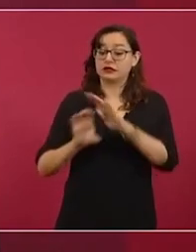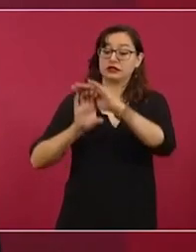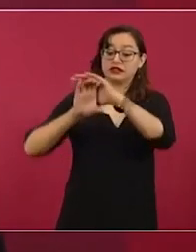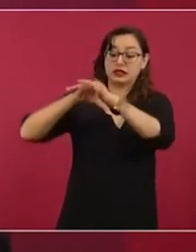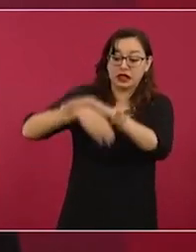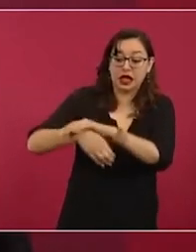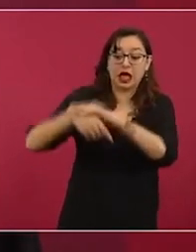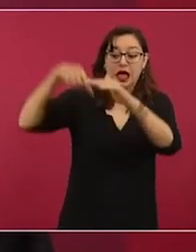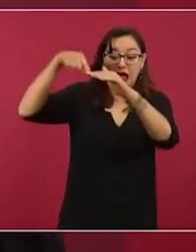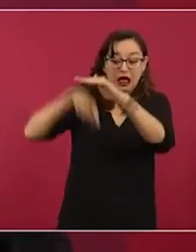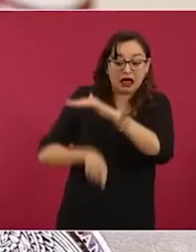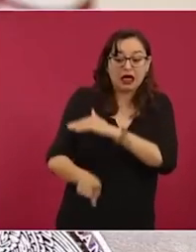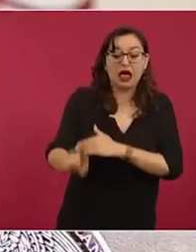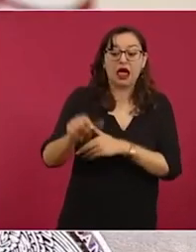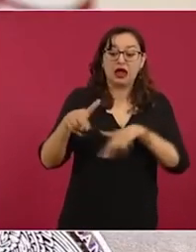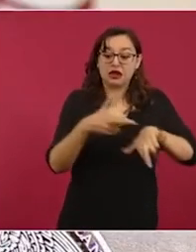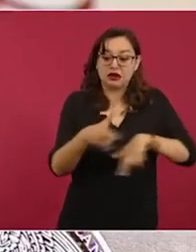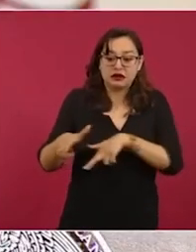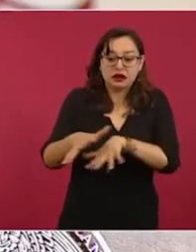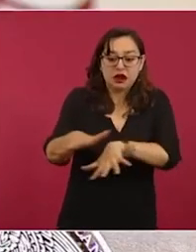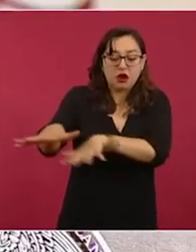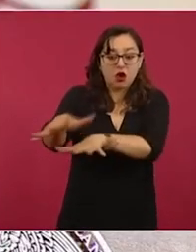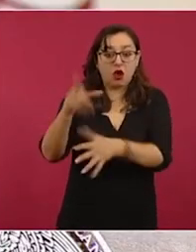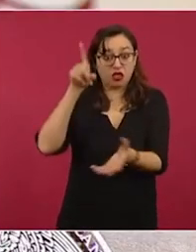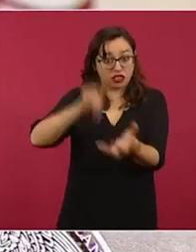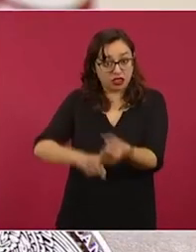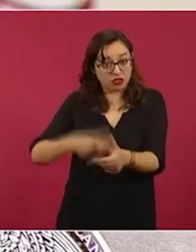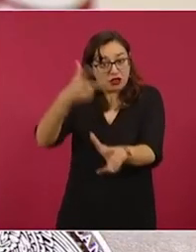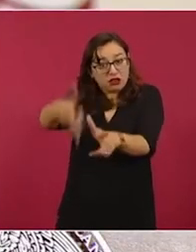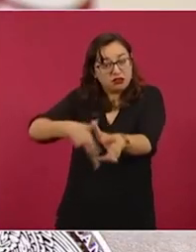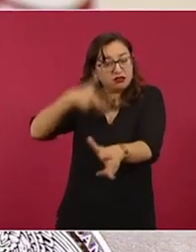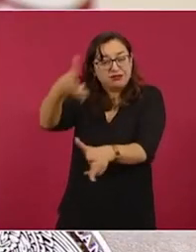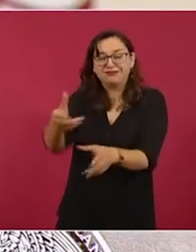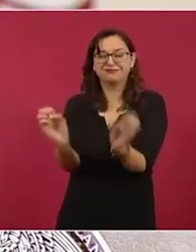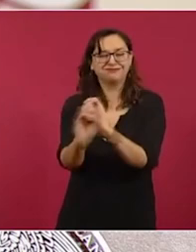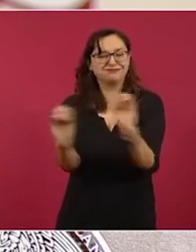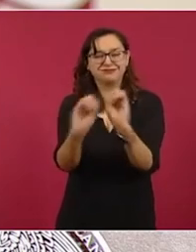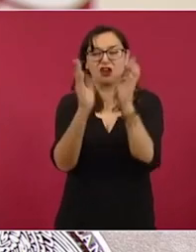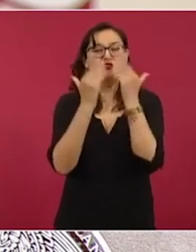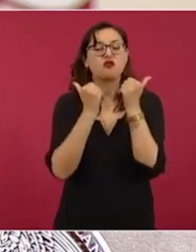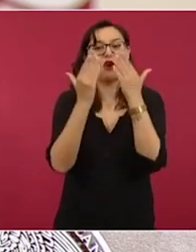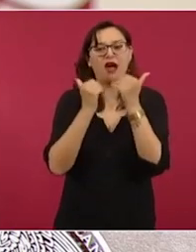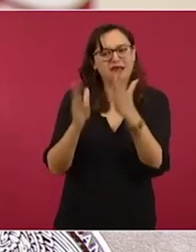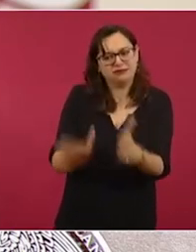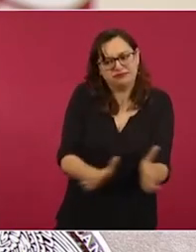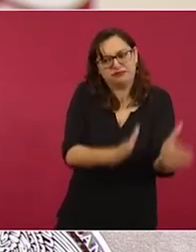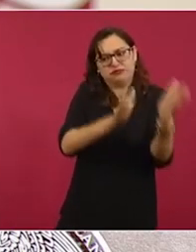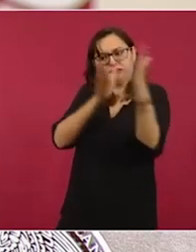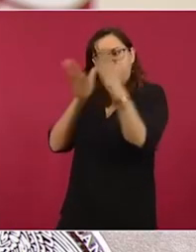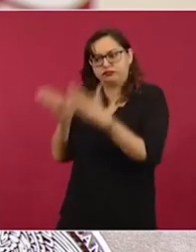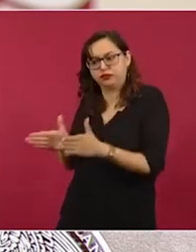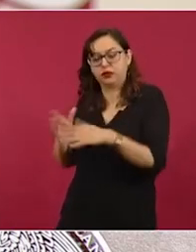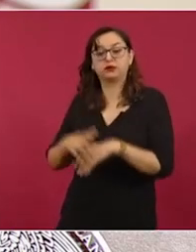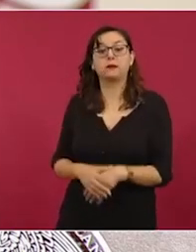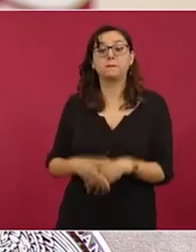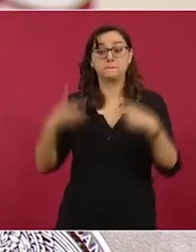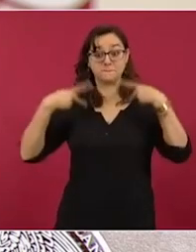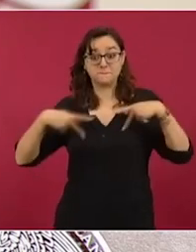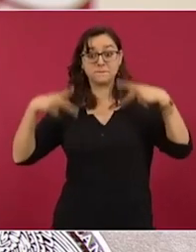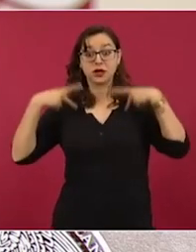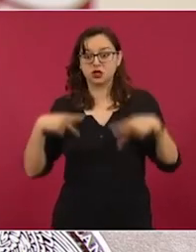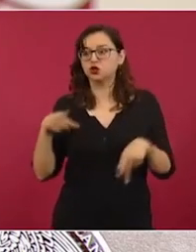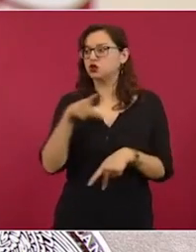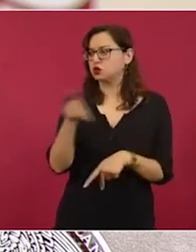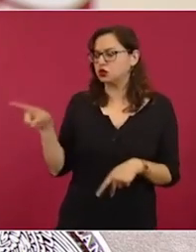no la selva. Muchos de los artistas y ciudadanos manifestaron una preocupación legítima por la